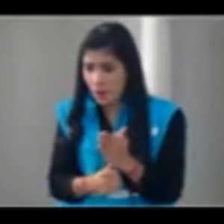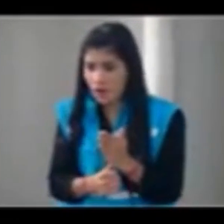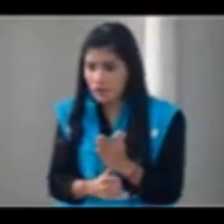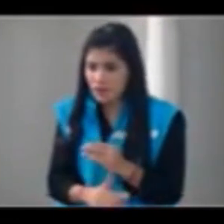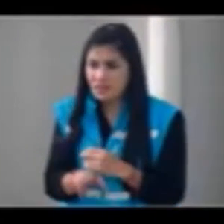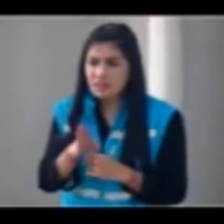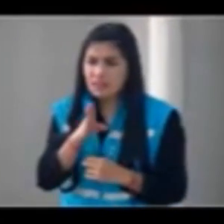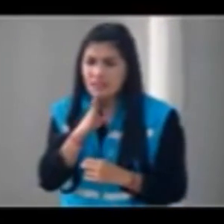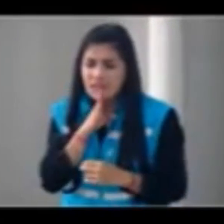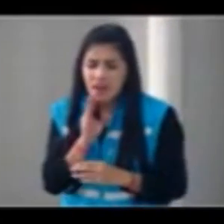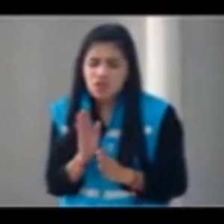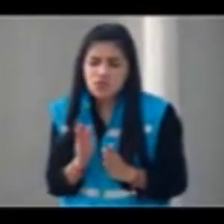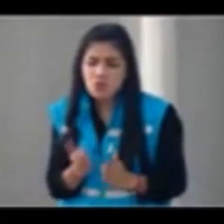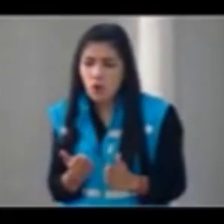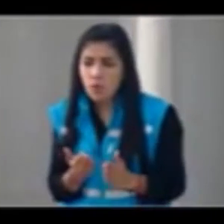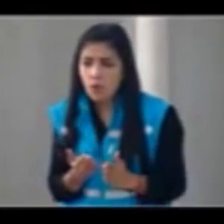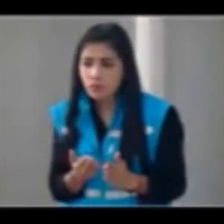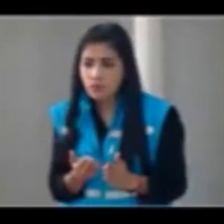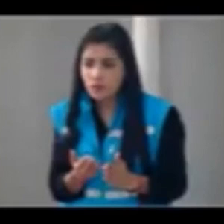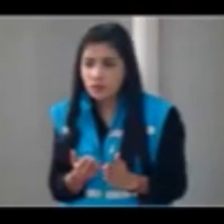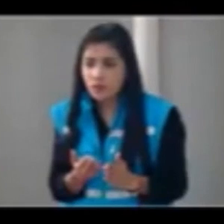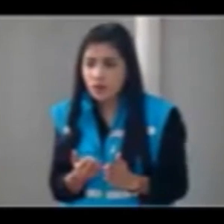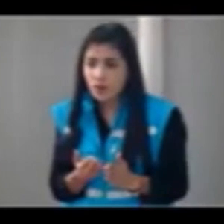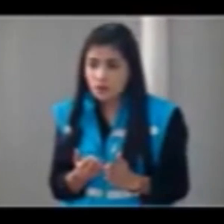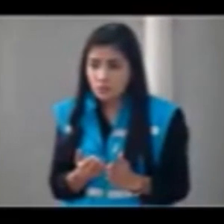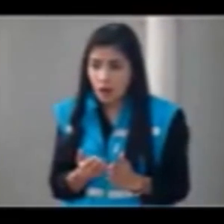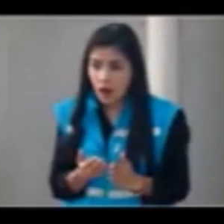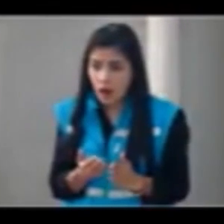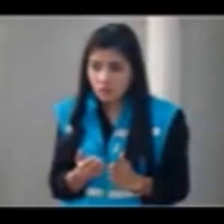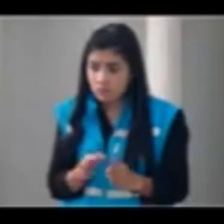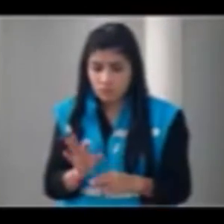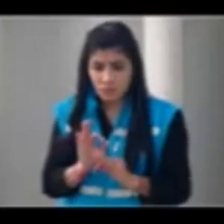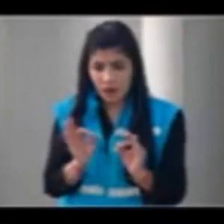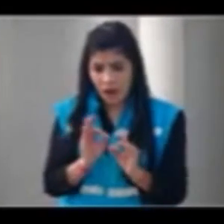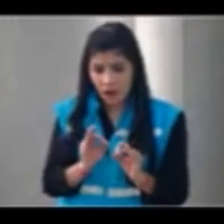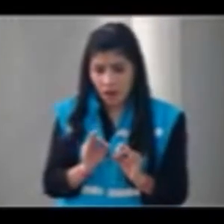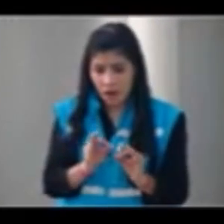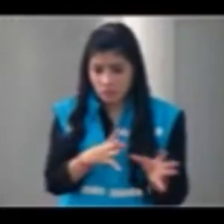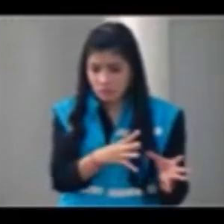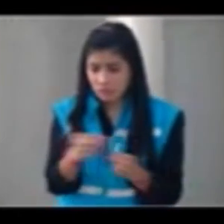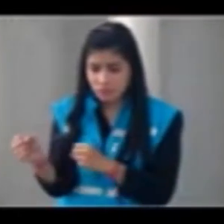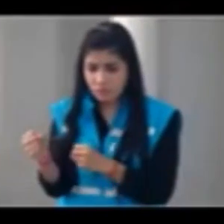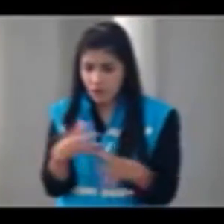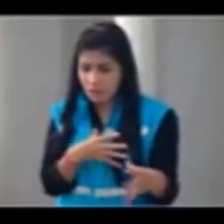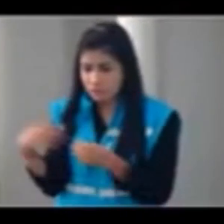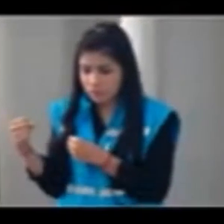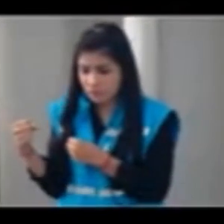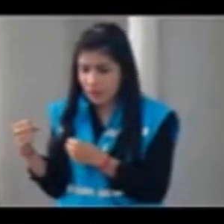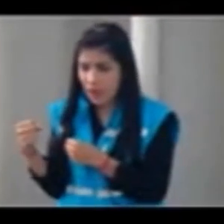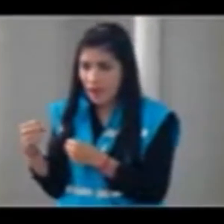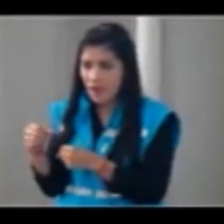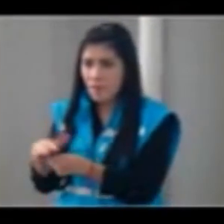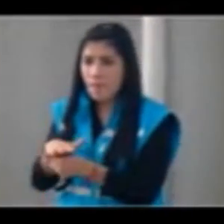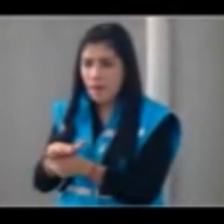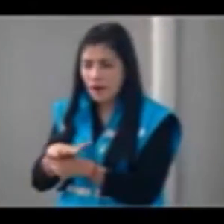doctora Mabel? Porque es que le estamos quitando el programa a los barristas estamos quitando programas que han formado opinión pública que han ayudado a construir ciudadanía